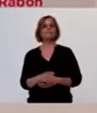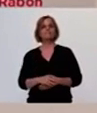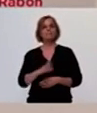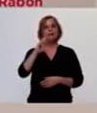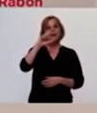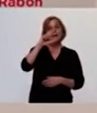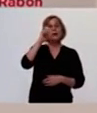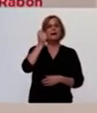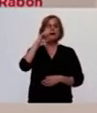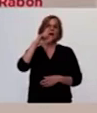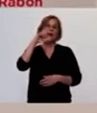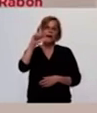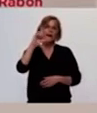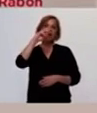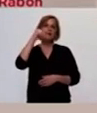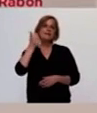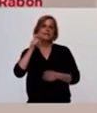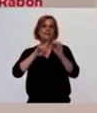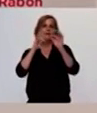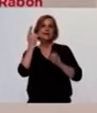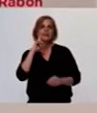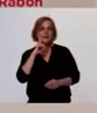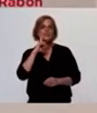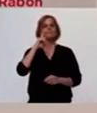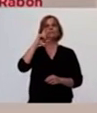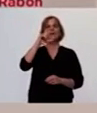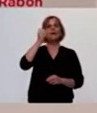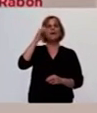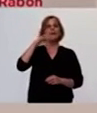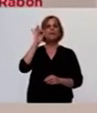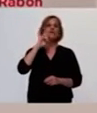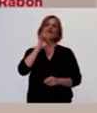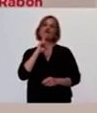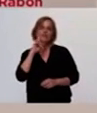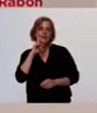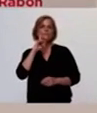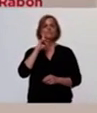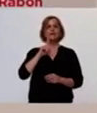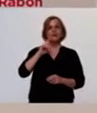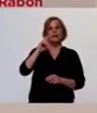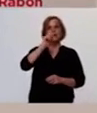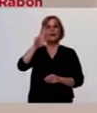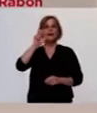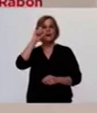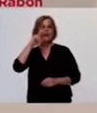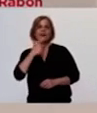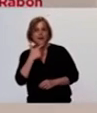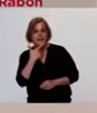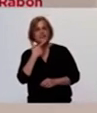Calchaquí, Candioti, Carmen, Carmen del Sauce, Carreras, Carrizales,